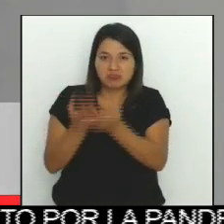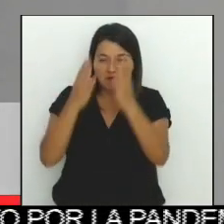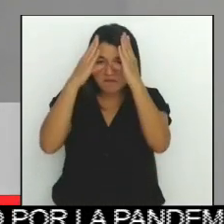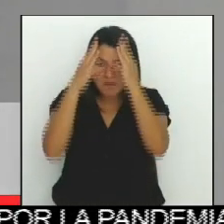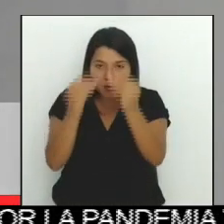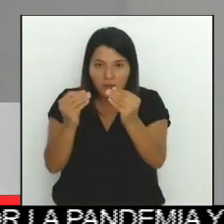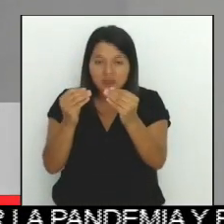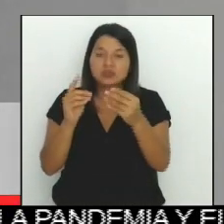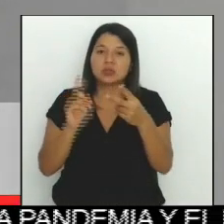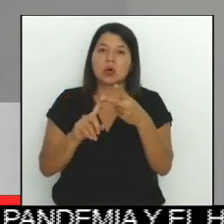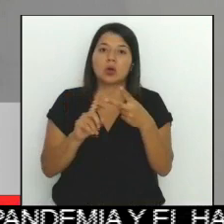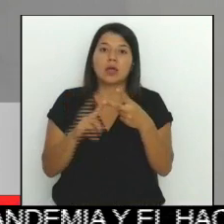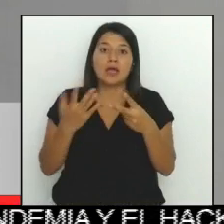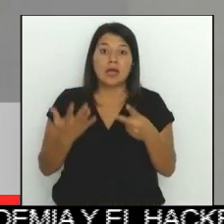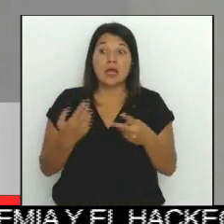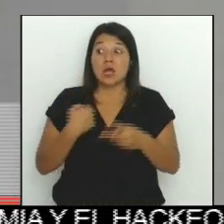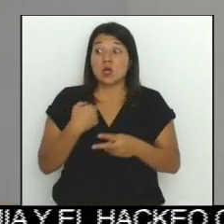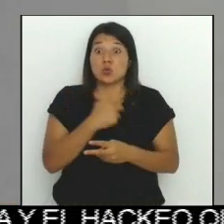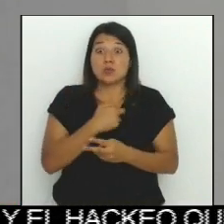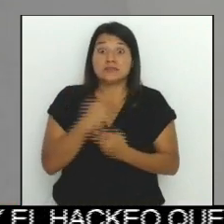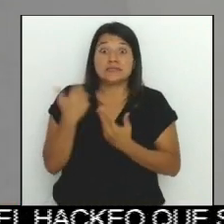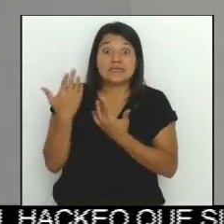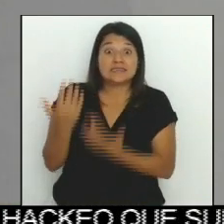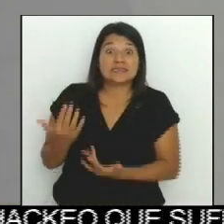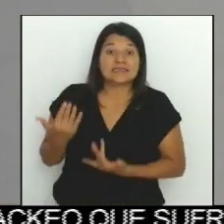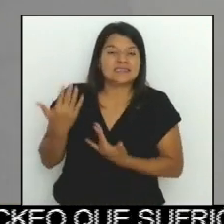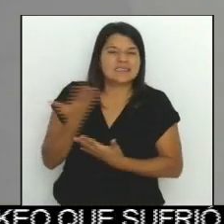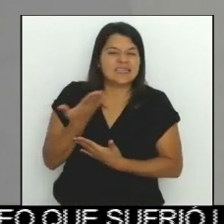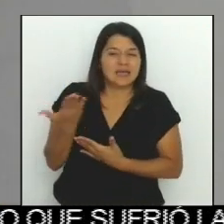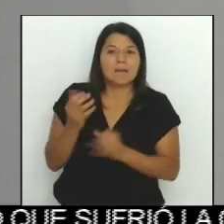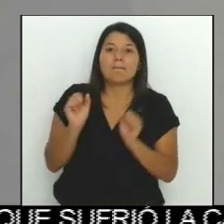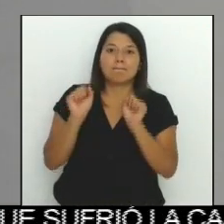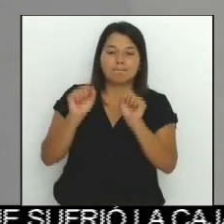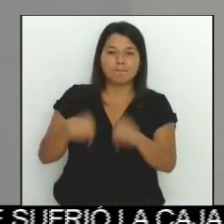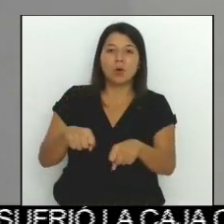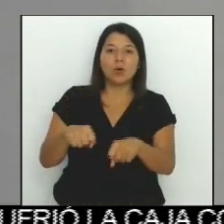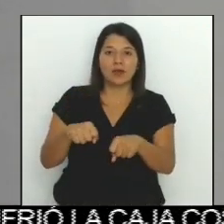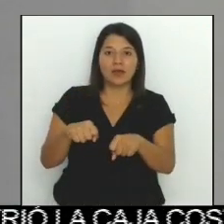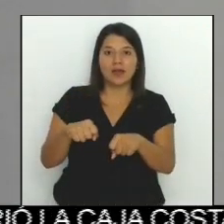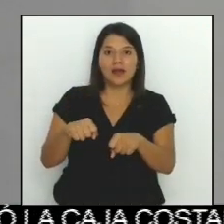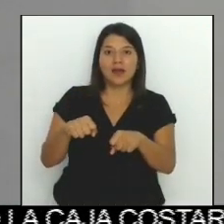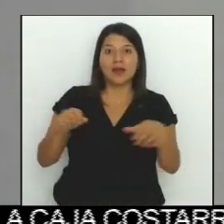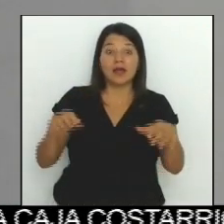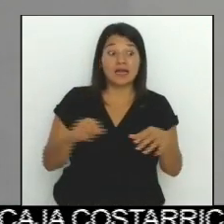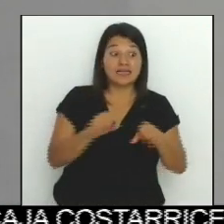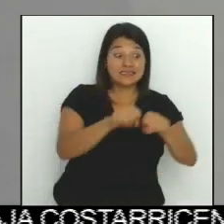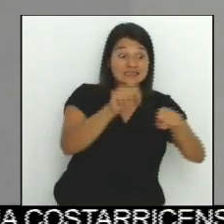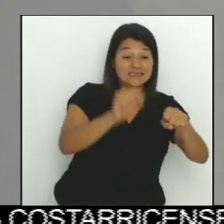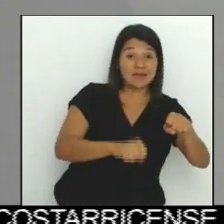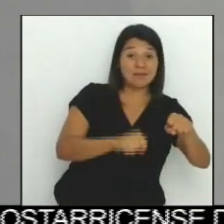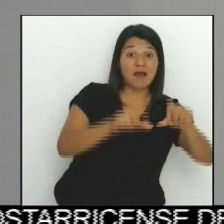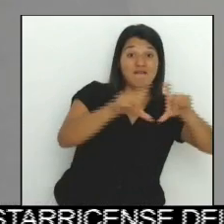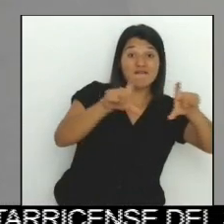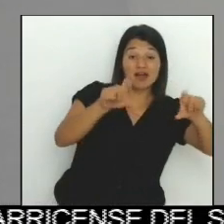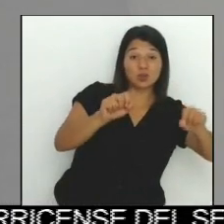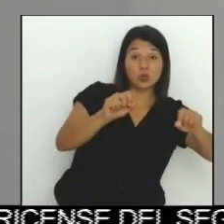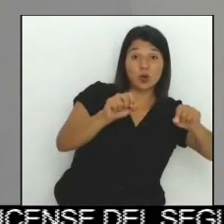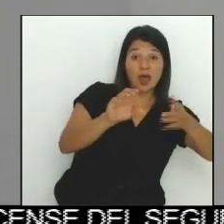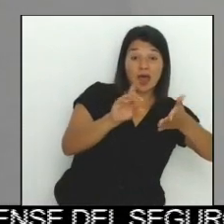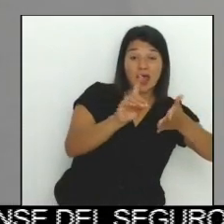Nuestra expectativa es que podamos integrarlo con factura digital y entonces podamos tener prellenados de